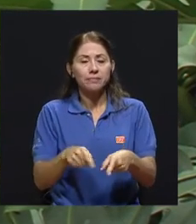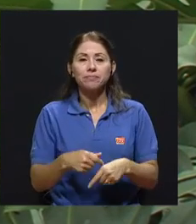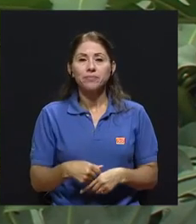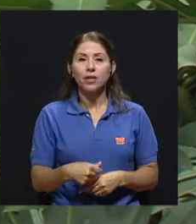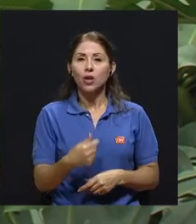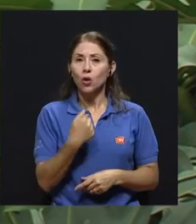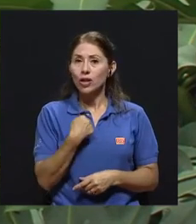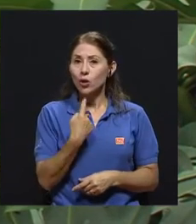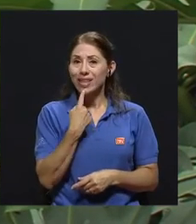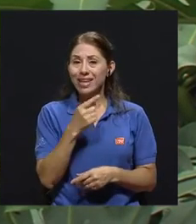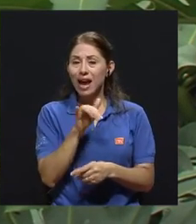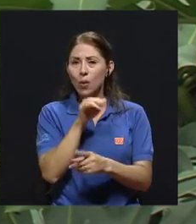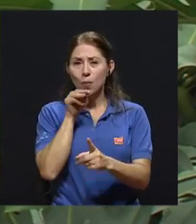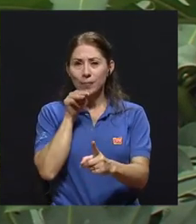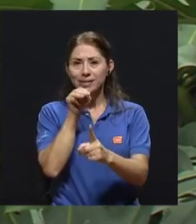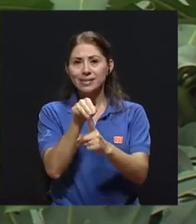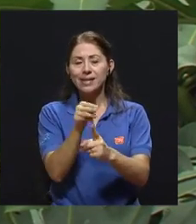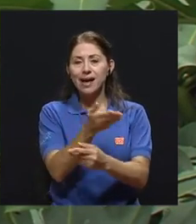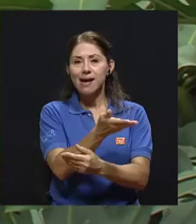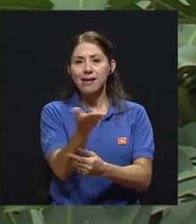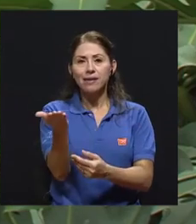como un mensaje central es